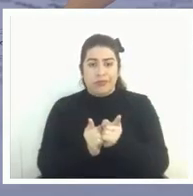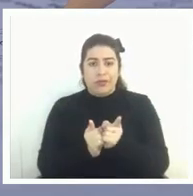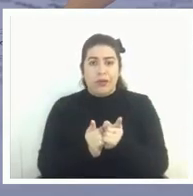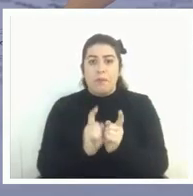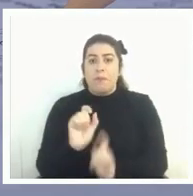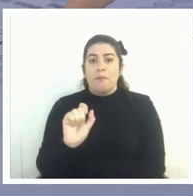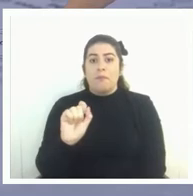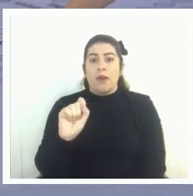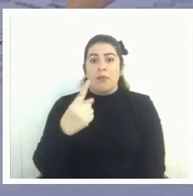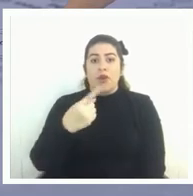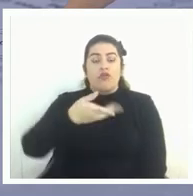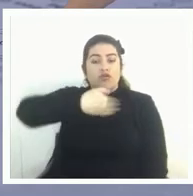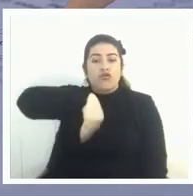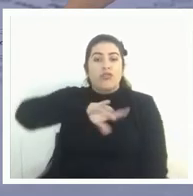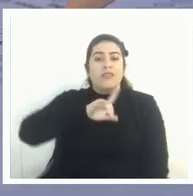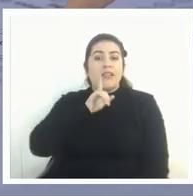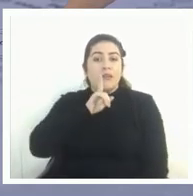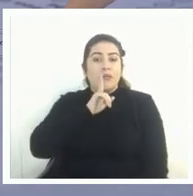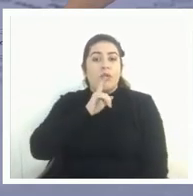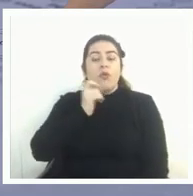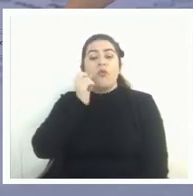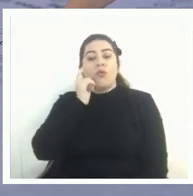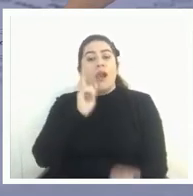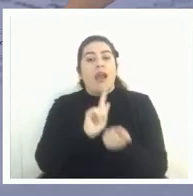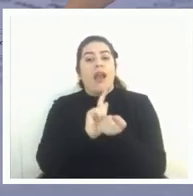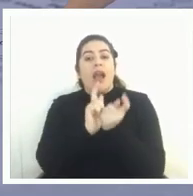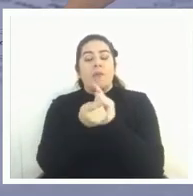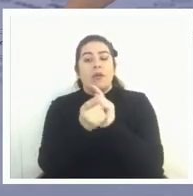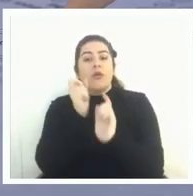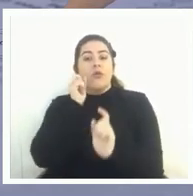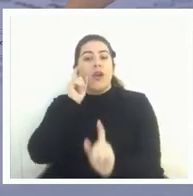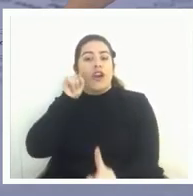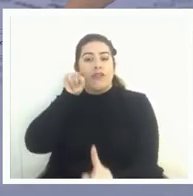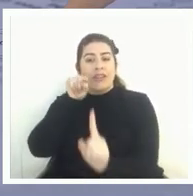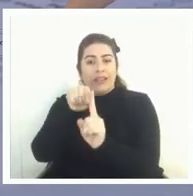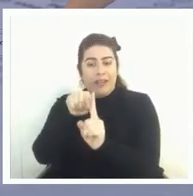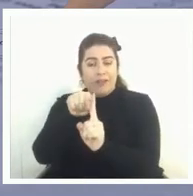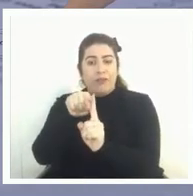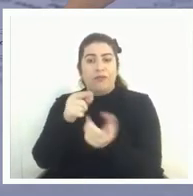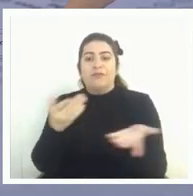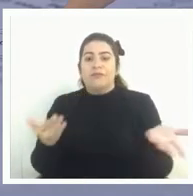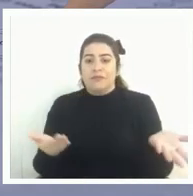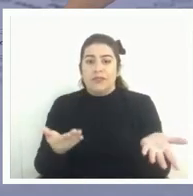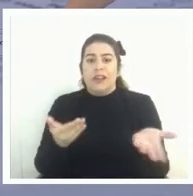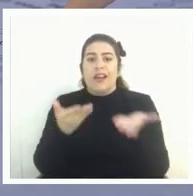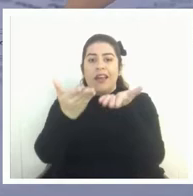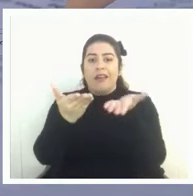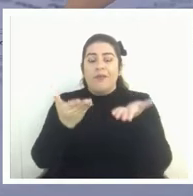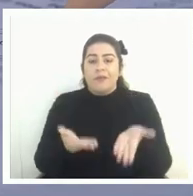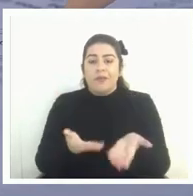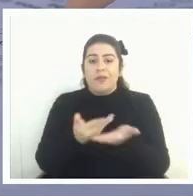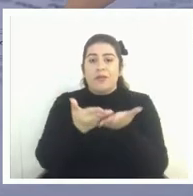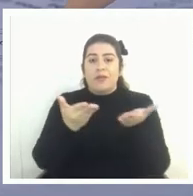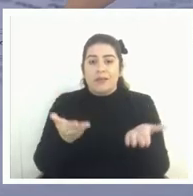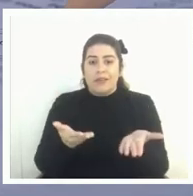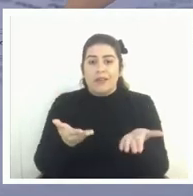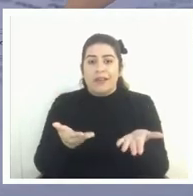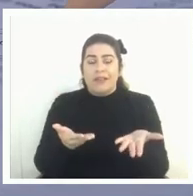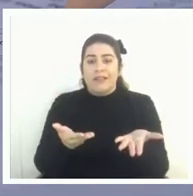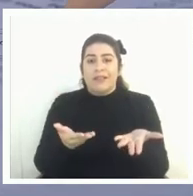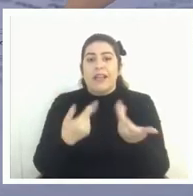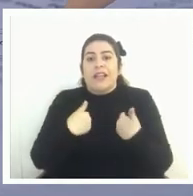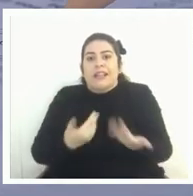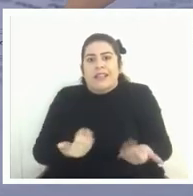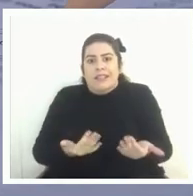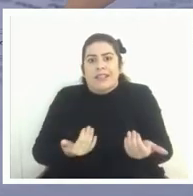tenemos? ¿qué es lo que está cambiando? ¿hacia dónde vamos? y lo que más me interesa es la invitación acerca de lo que necesitamos